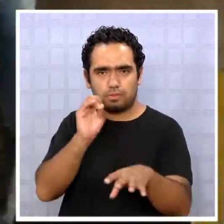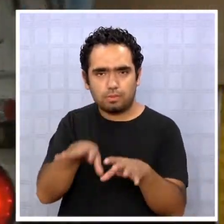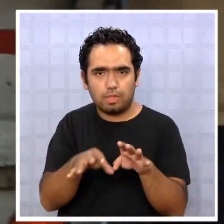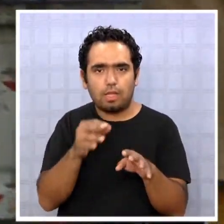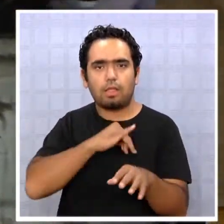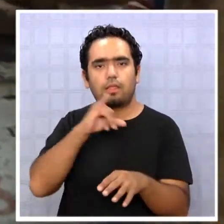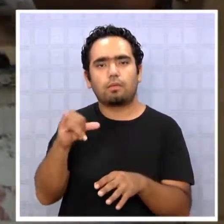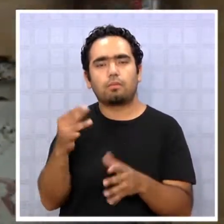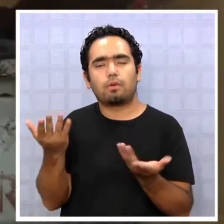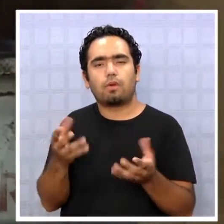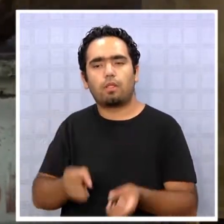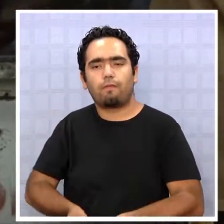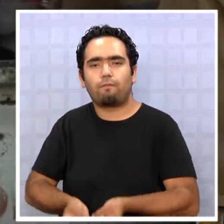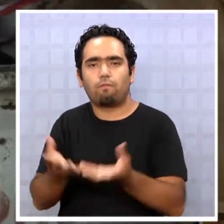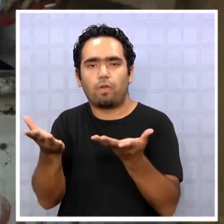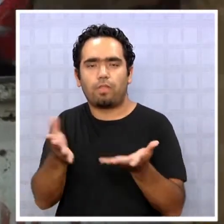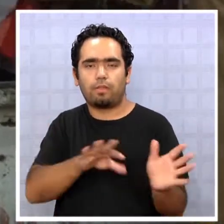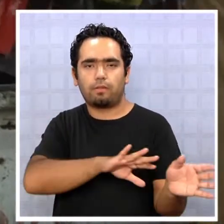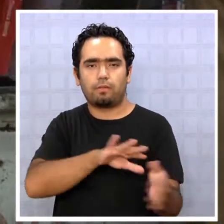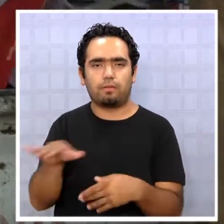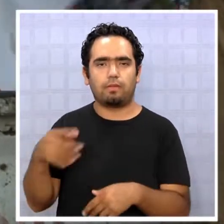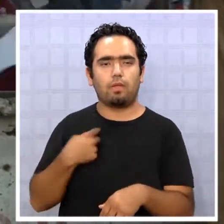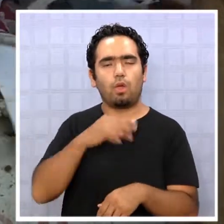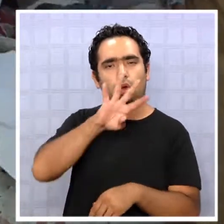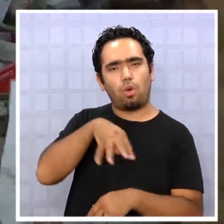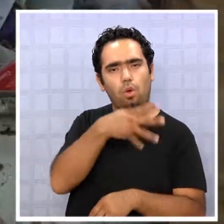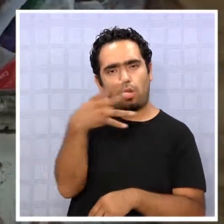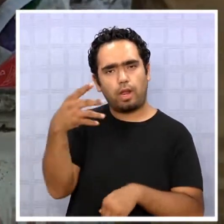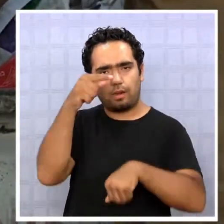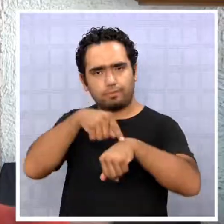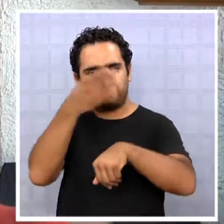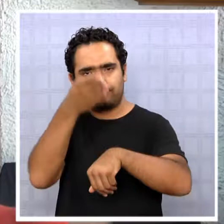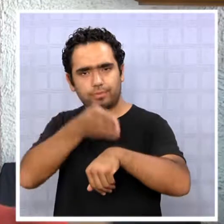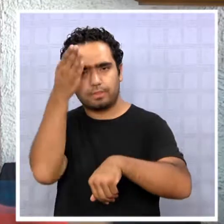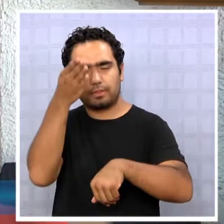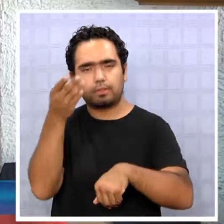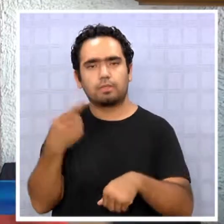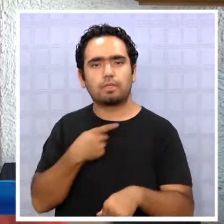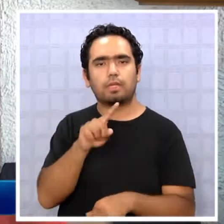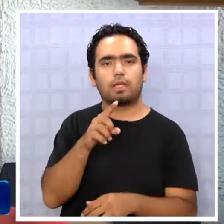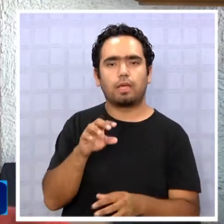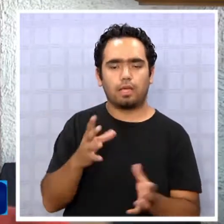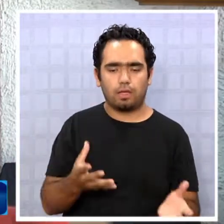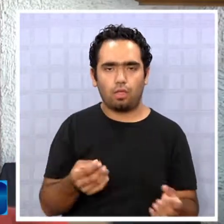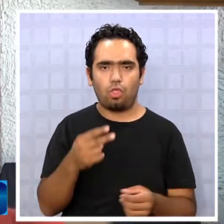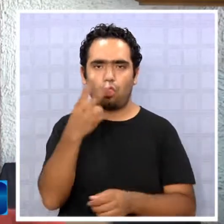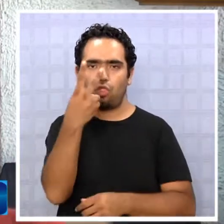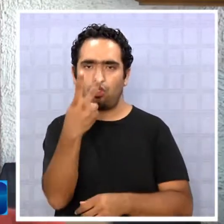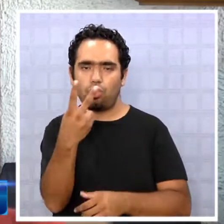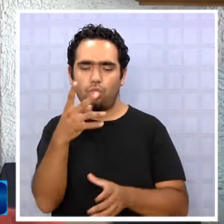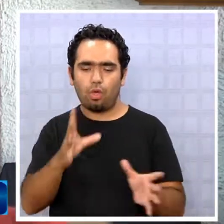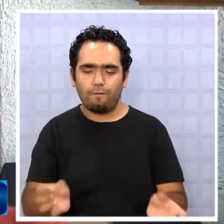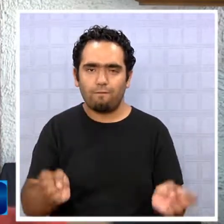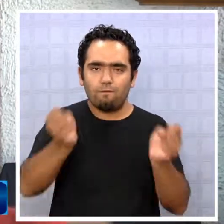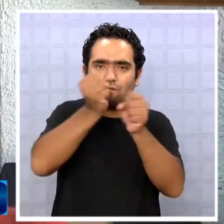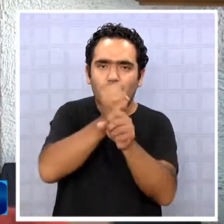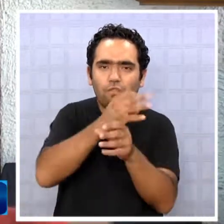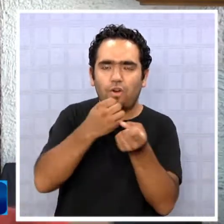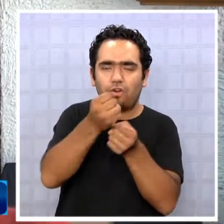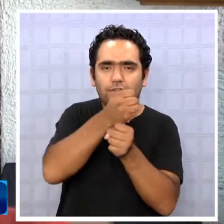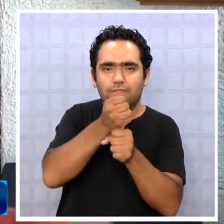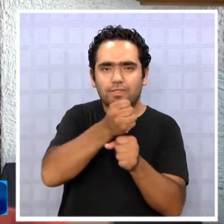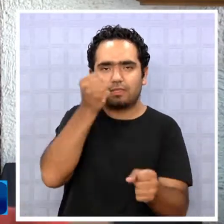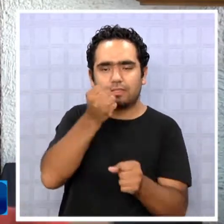hogares. Si es en la mañana, en un horario X, ojalá sacar la basura de la mejor manera, doble bolsa. Ojalá poner